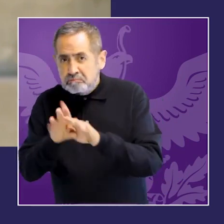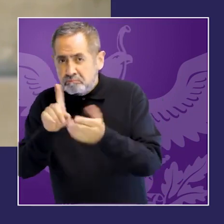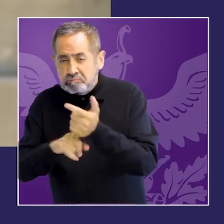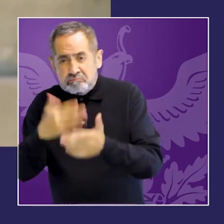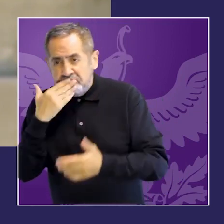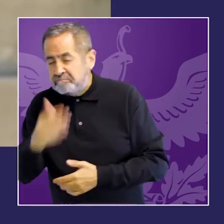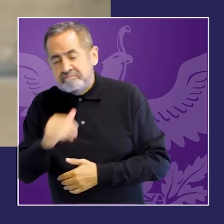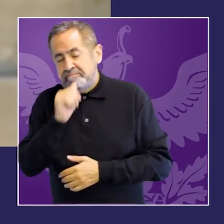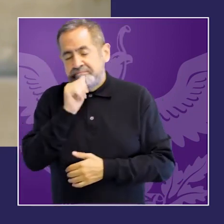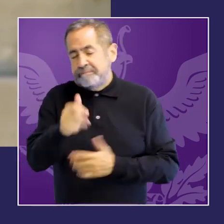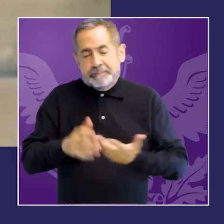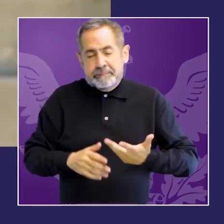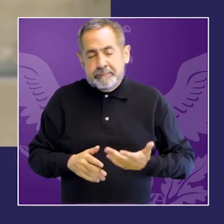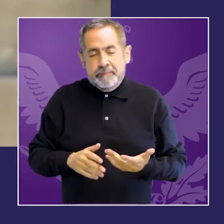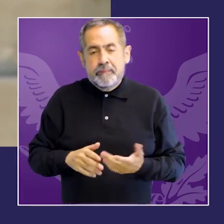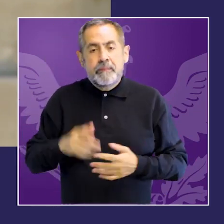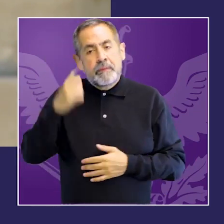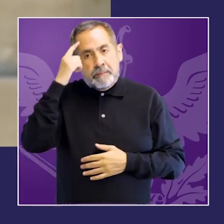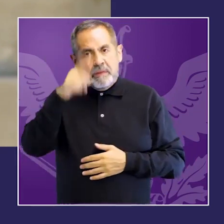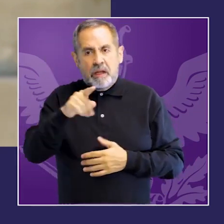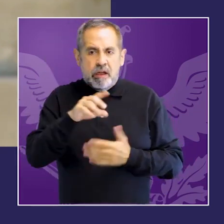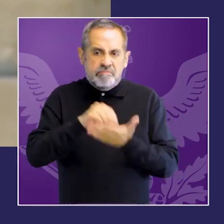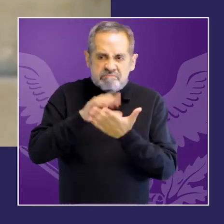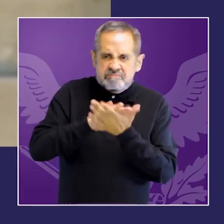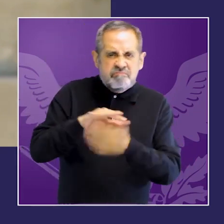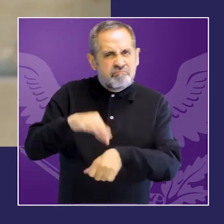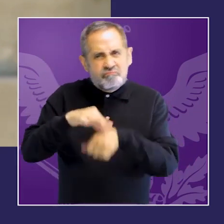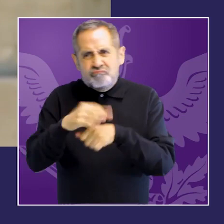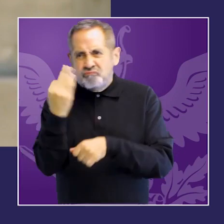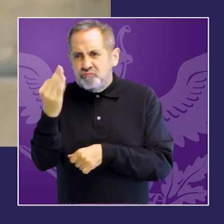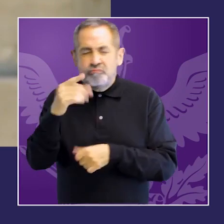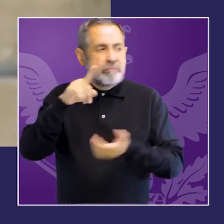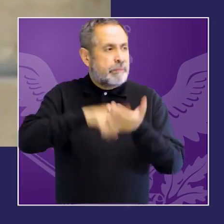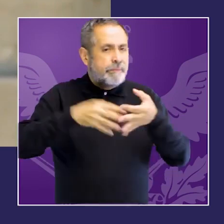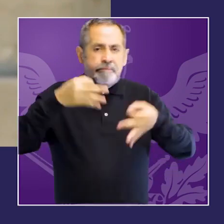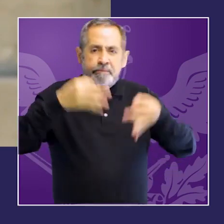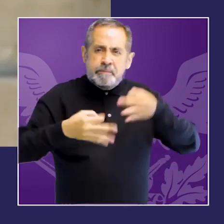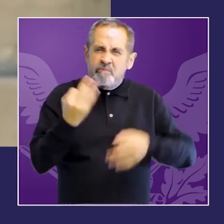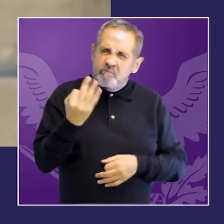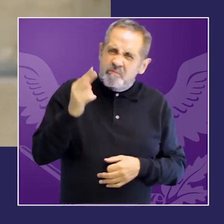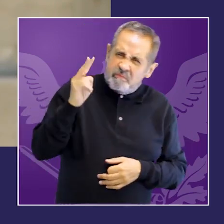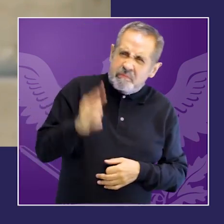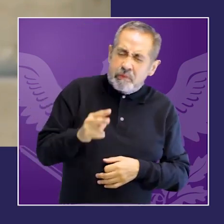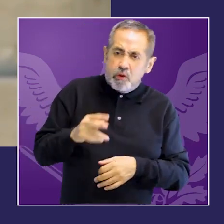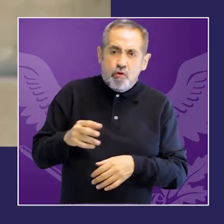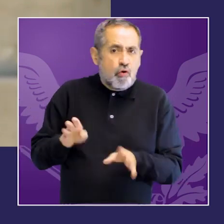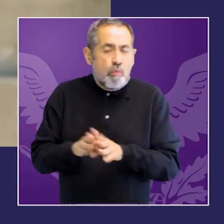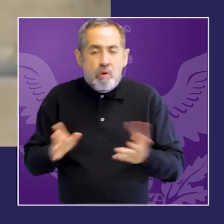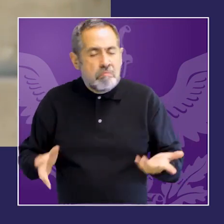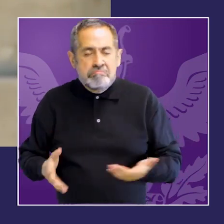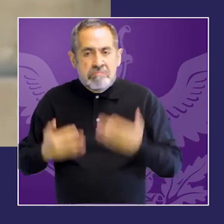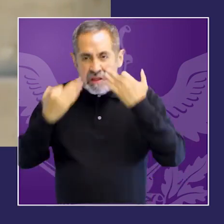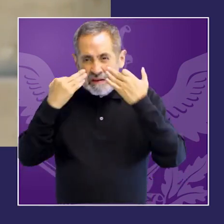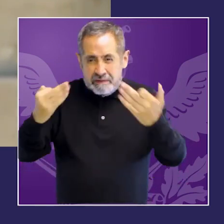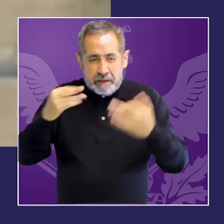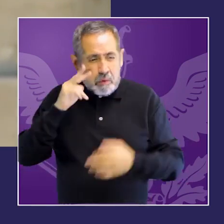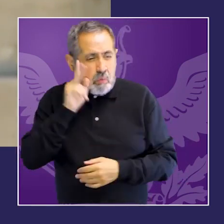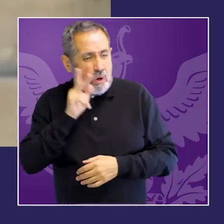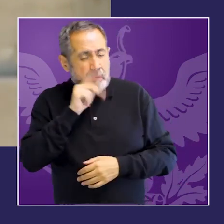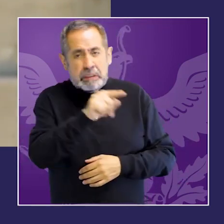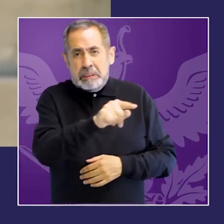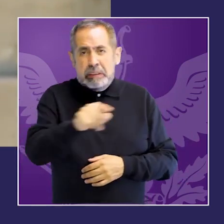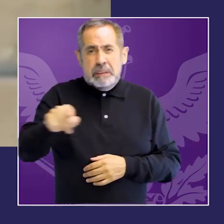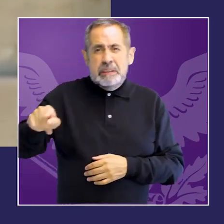para avanzar la interpretación y aplicación de las figuras de femicidio. En cierta manera, es ilustrativa de los problemas, de las